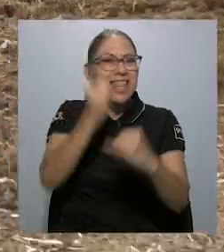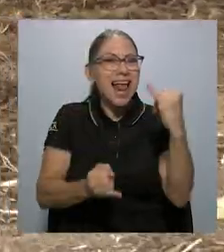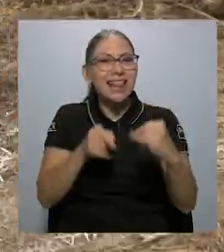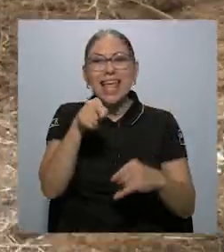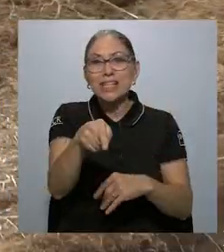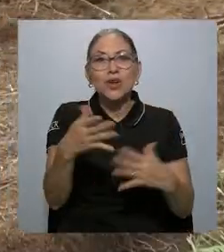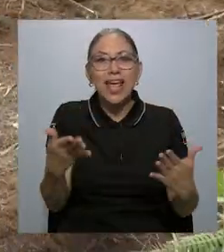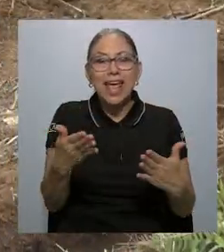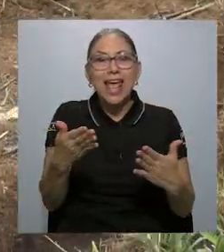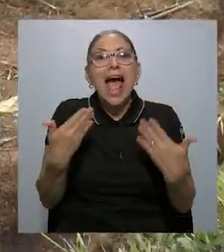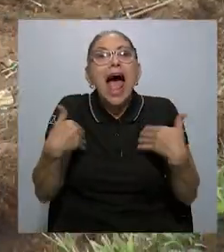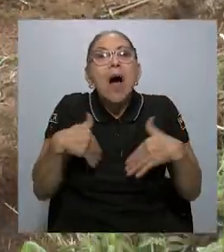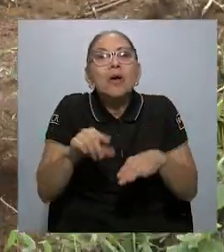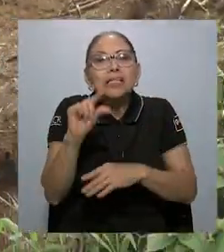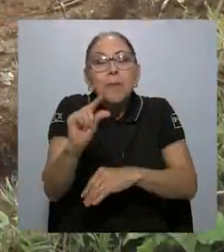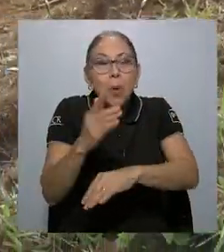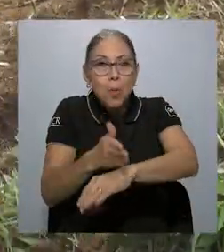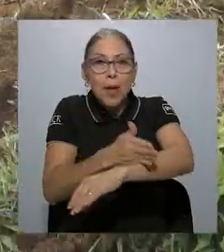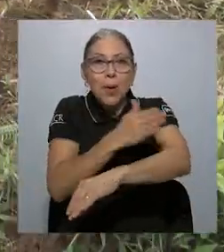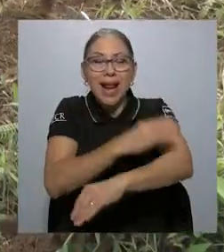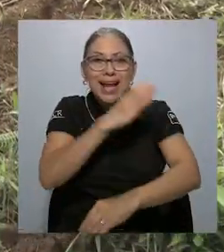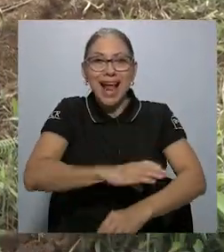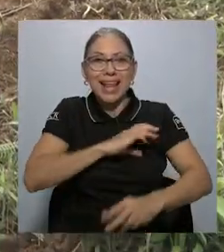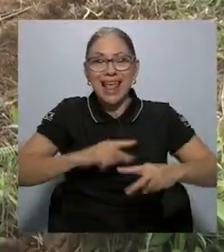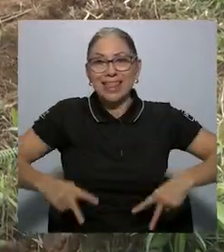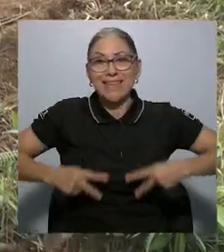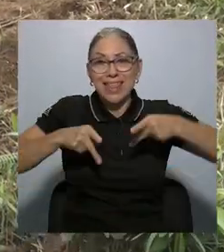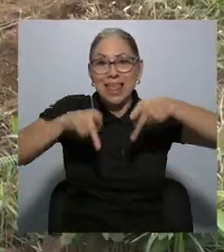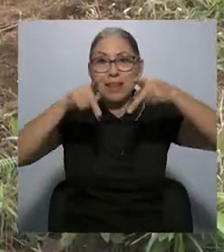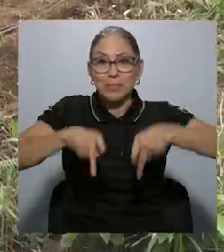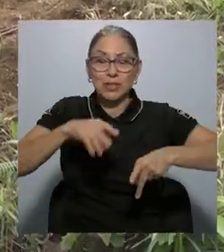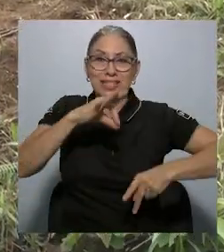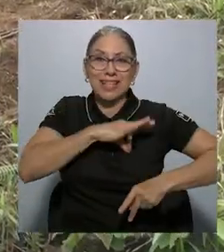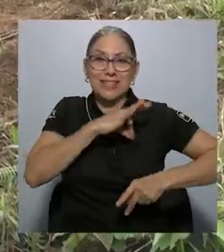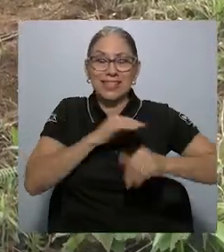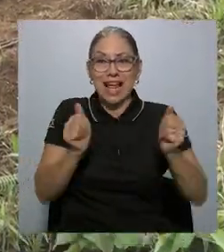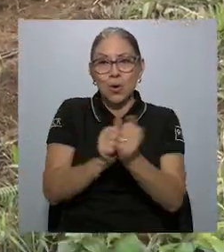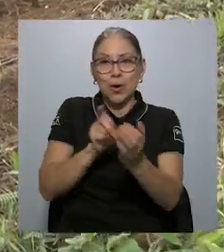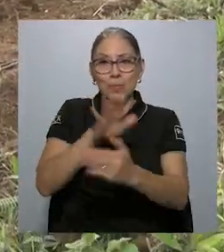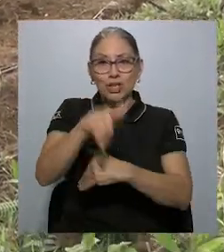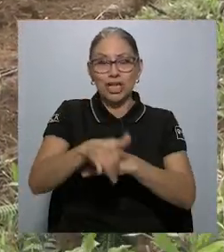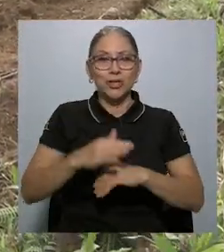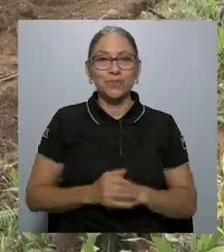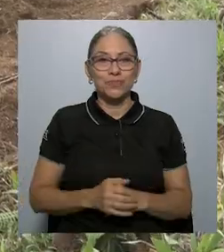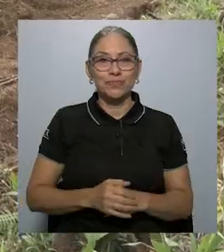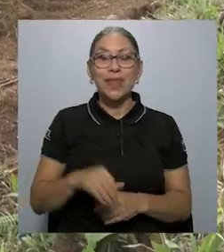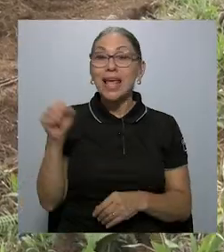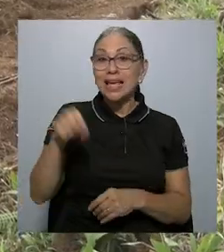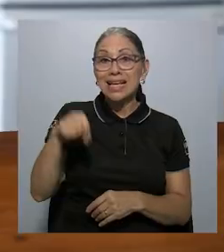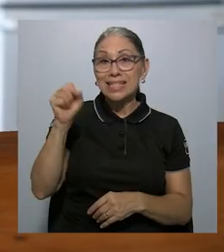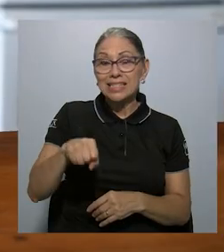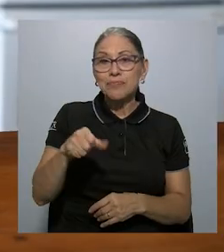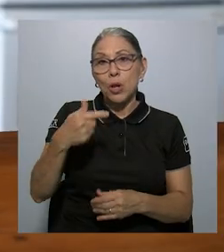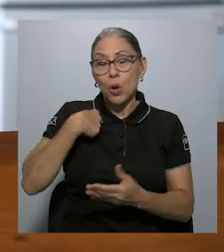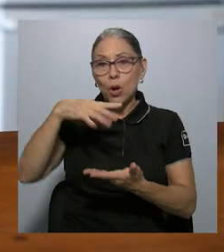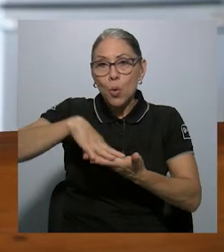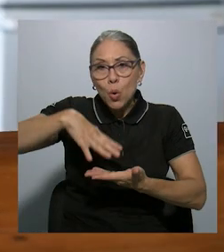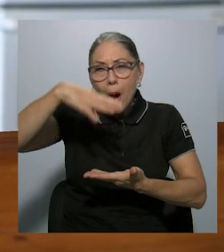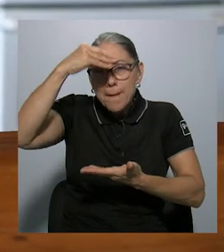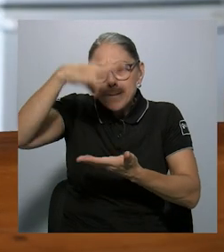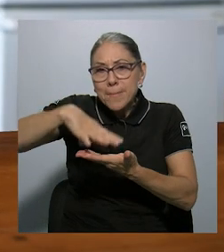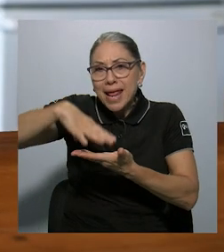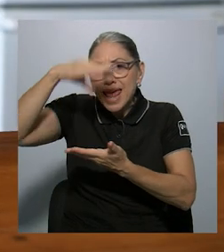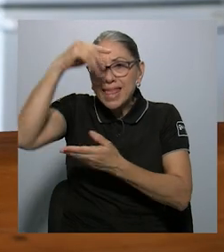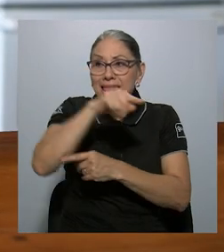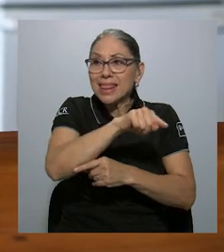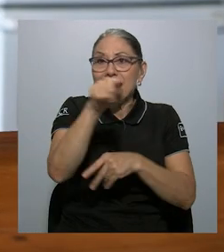final de este esfuerzo es mejorar, aunque sea un poco, la calidad de vida de las personas que se benefician de este proyecto. Y a raíz de lo que uno